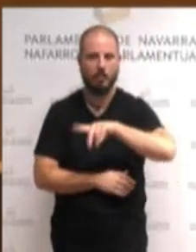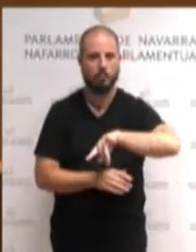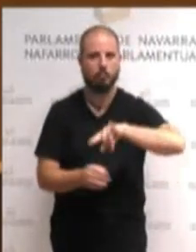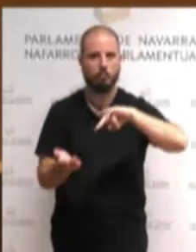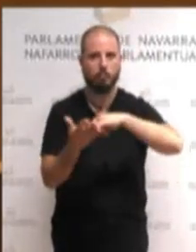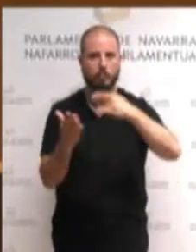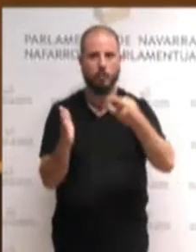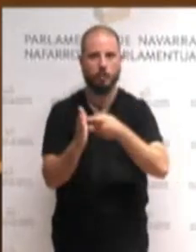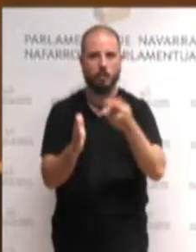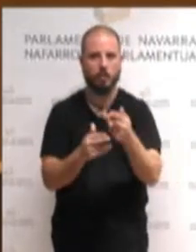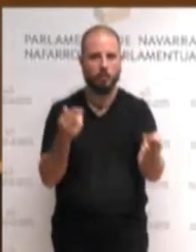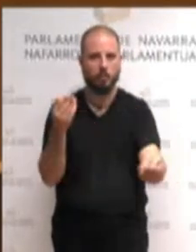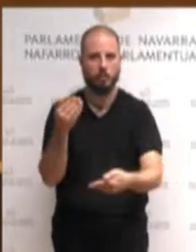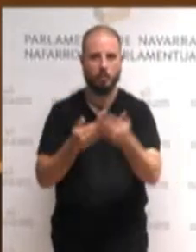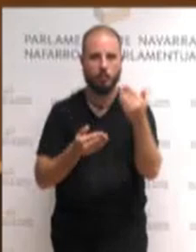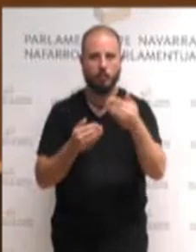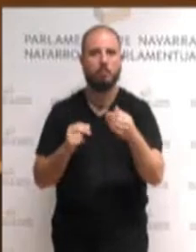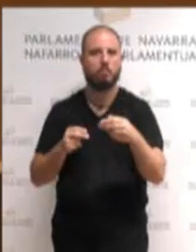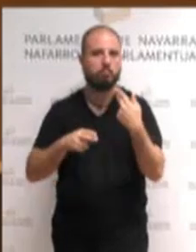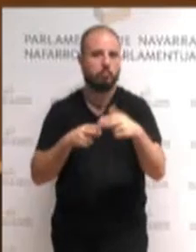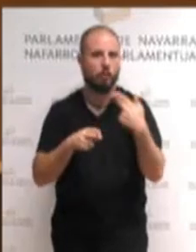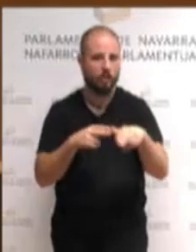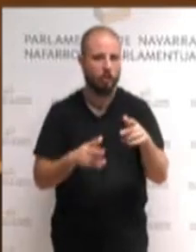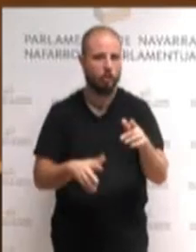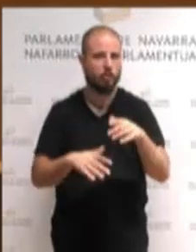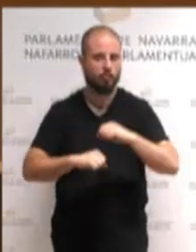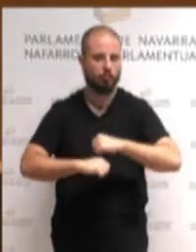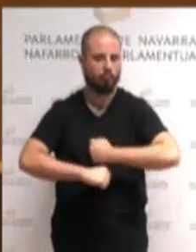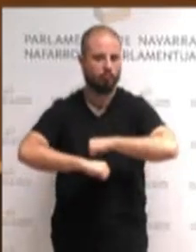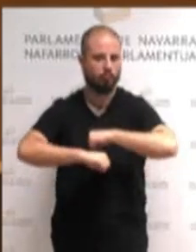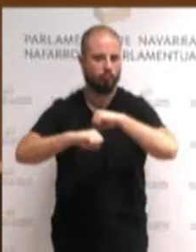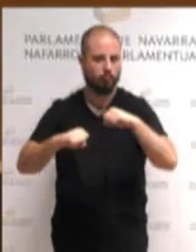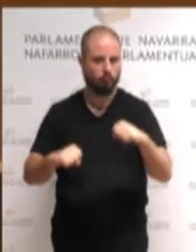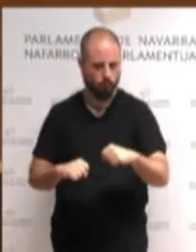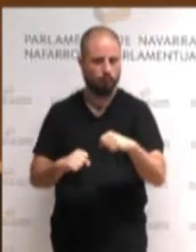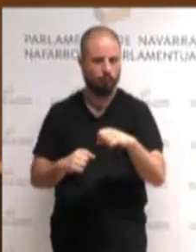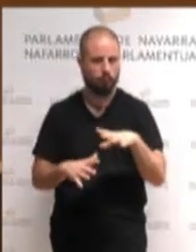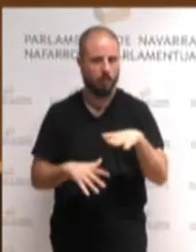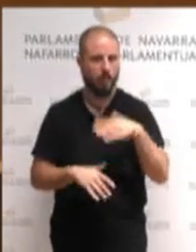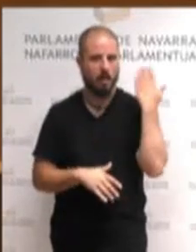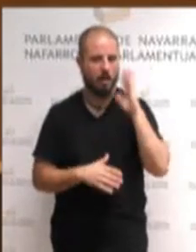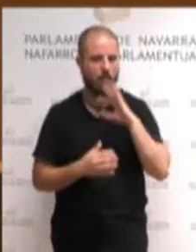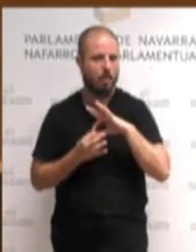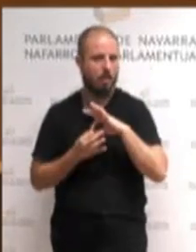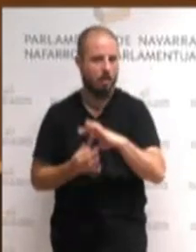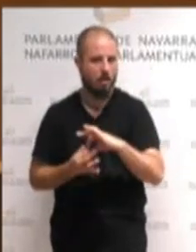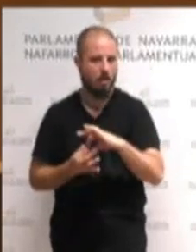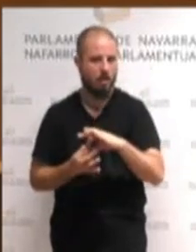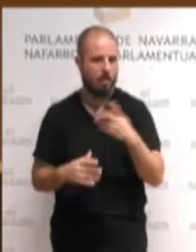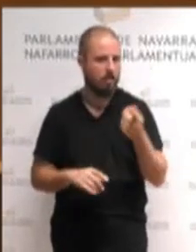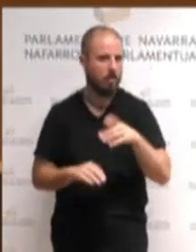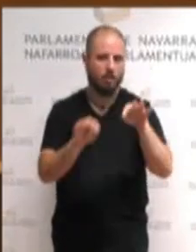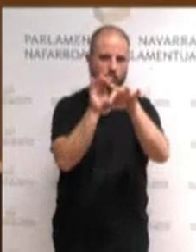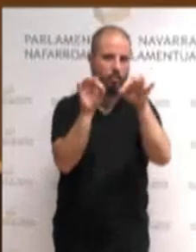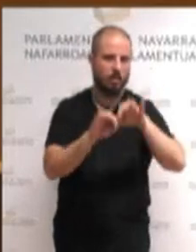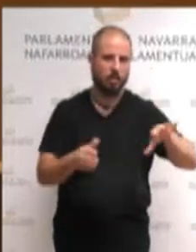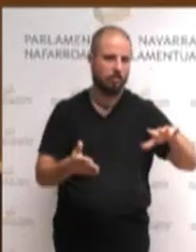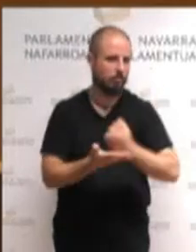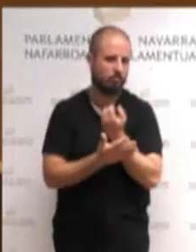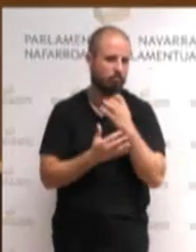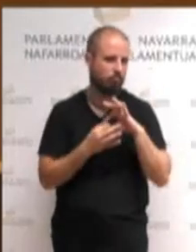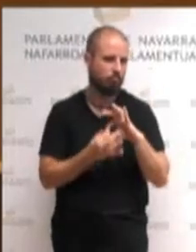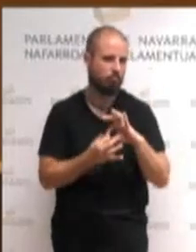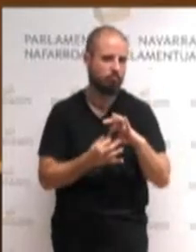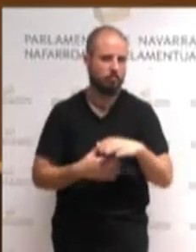un proyecto político sólido, cada vez más arraigado en Nafarroa y en toda Euskal Herria. Un